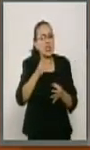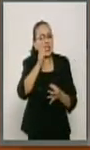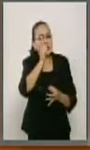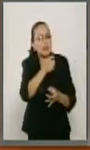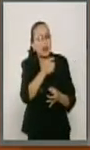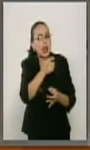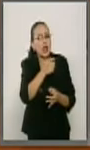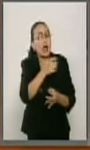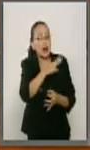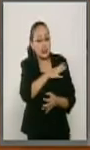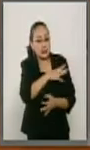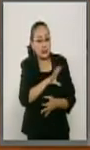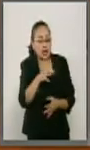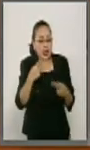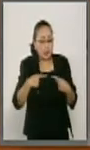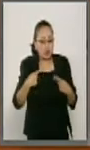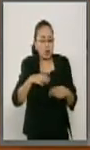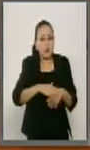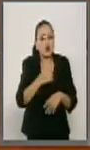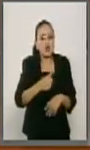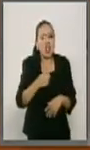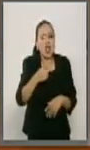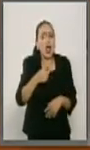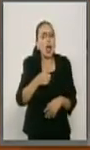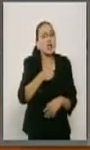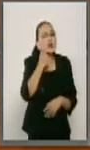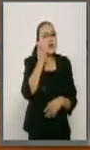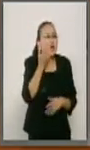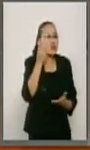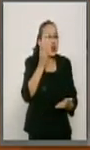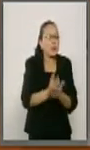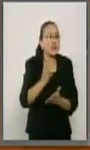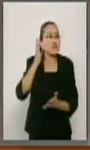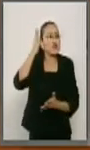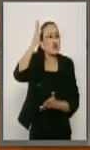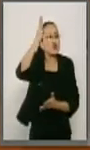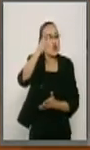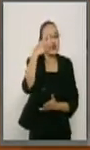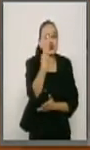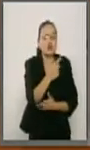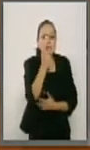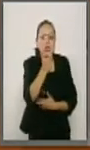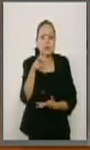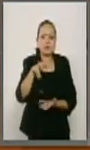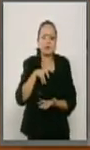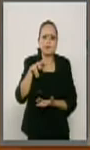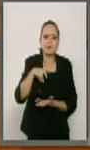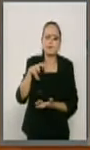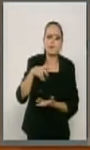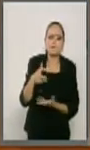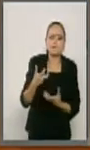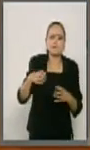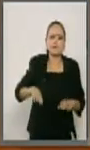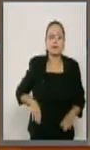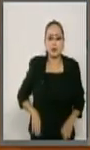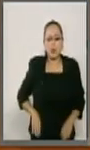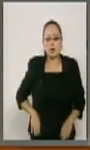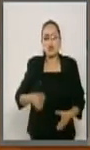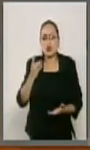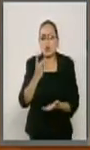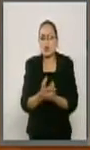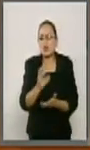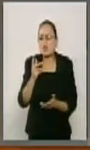única manera de garantizar su futuro económico, soslayando la importancia del estudio del derecho y la